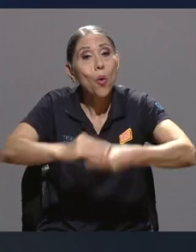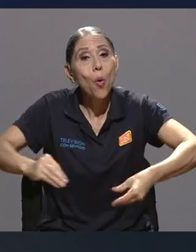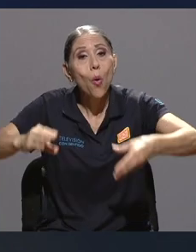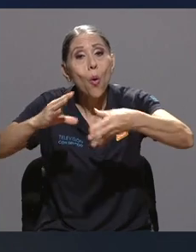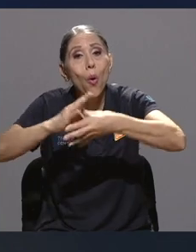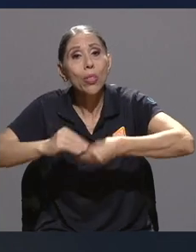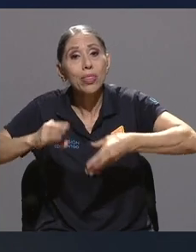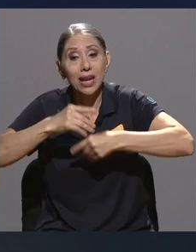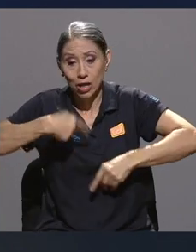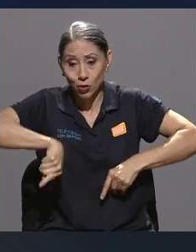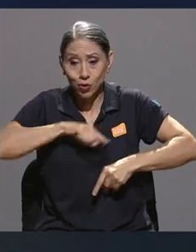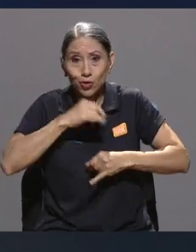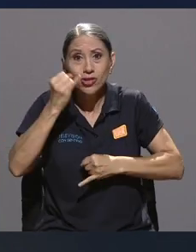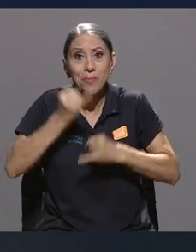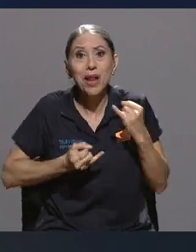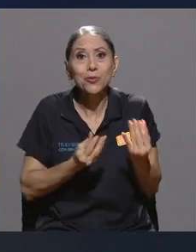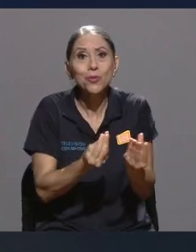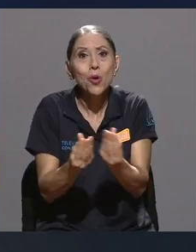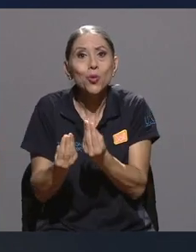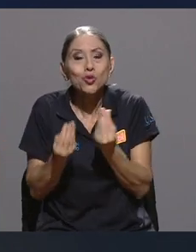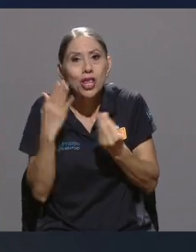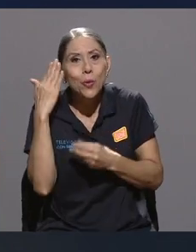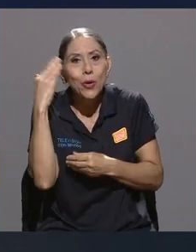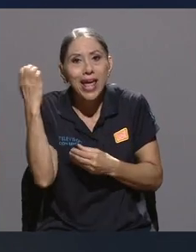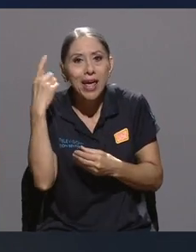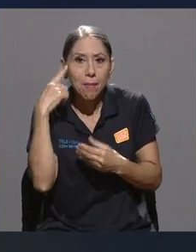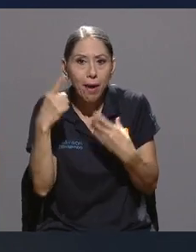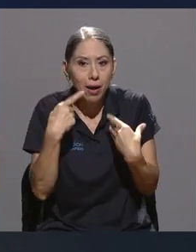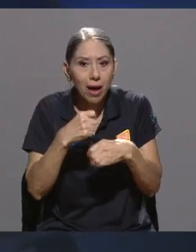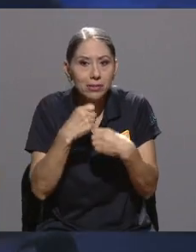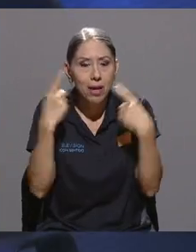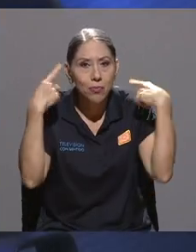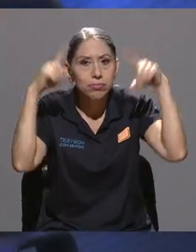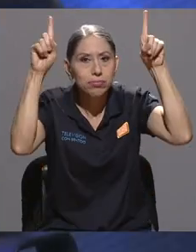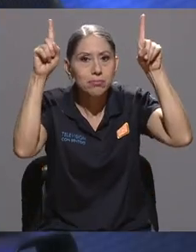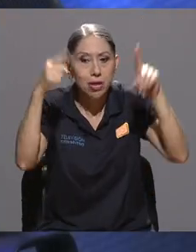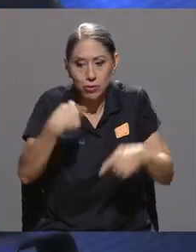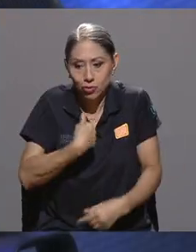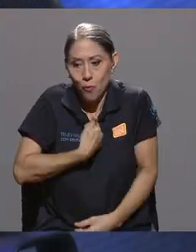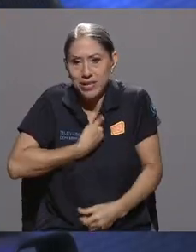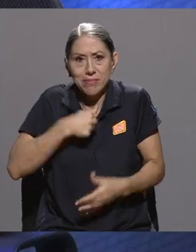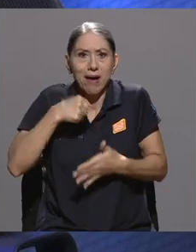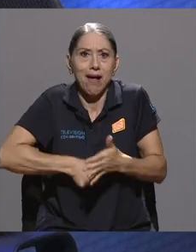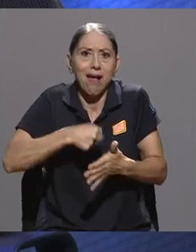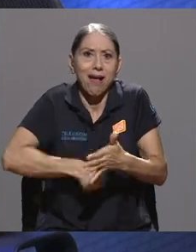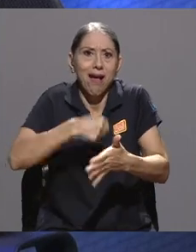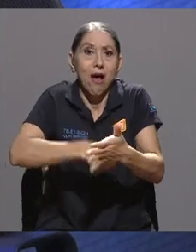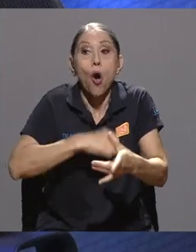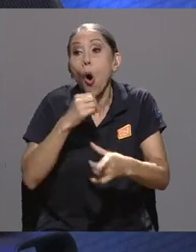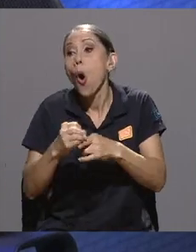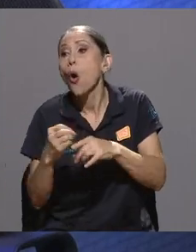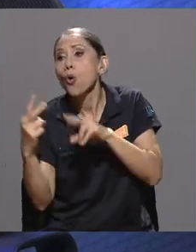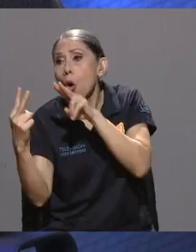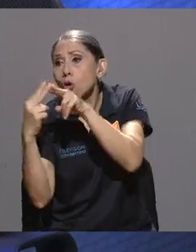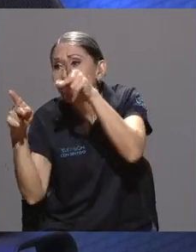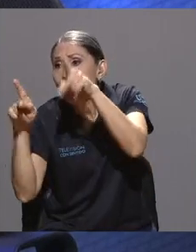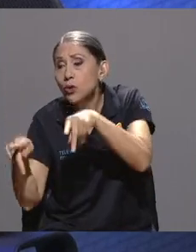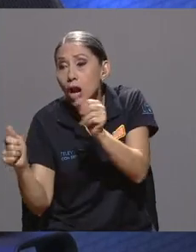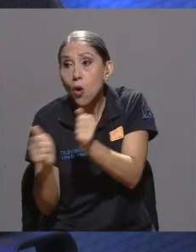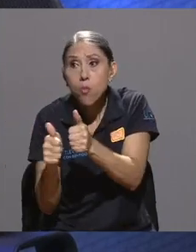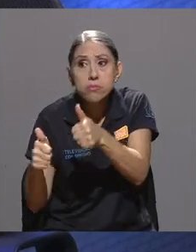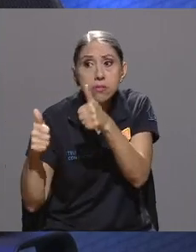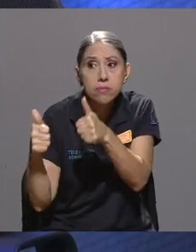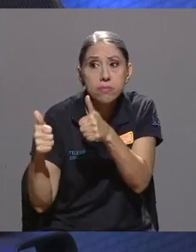eso mismo, para poder hacerlo realidad, ¿no? Es como, ni me produzco yo misma, o conozco a alguien que tiene una muy buena historia, bueno, le doy el apoyo,